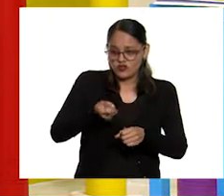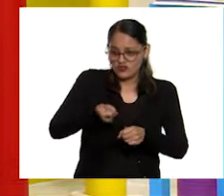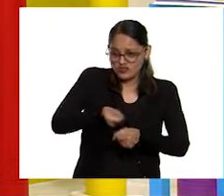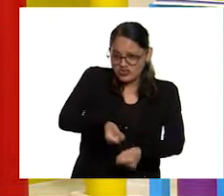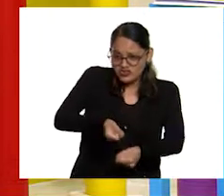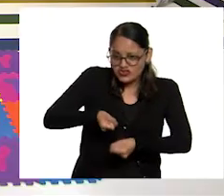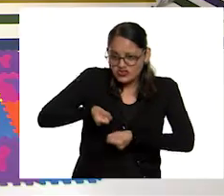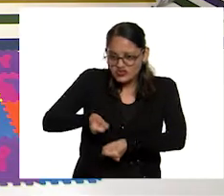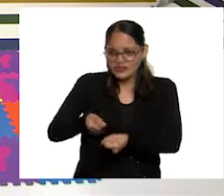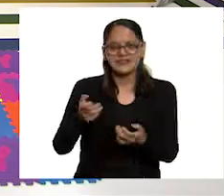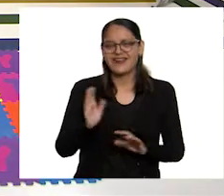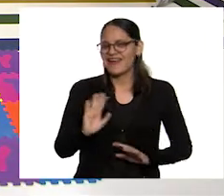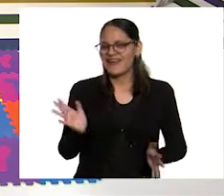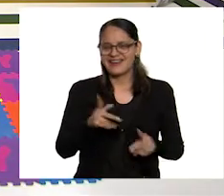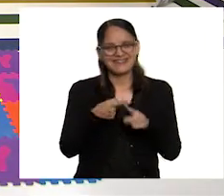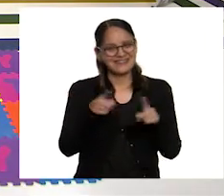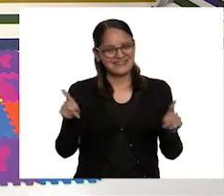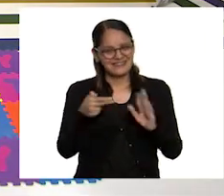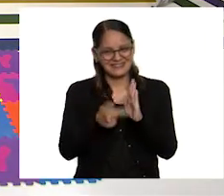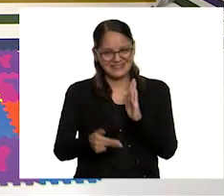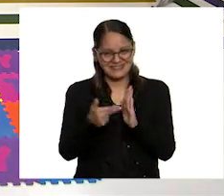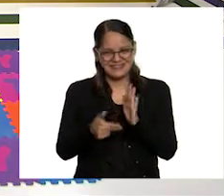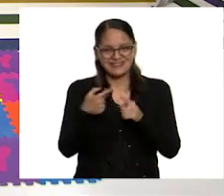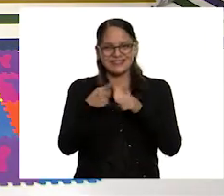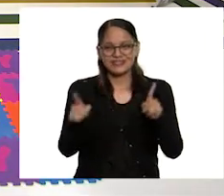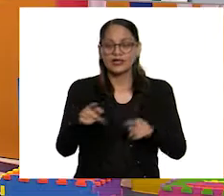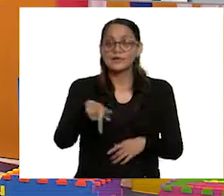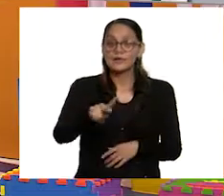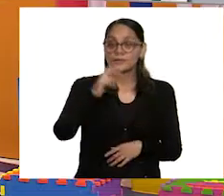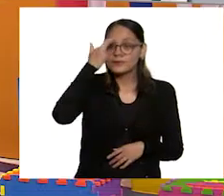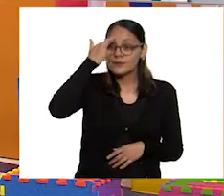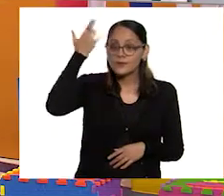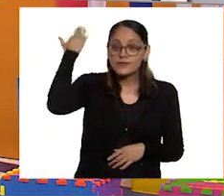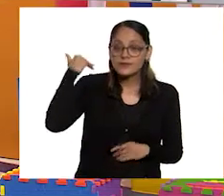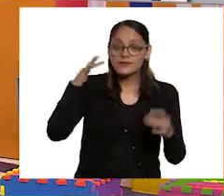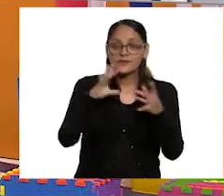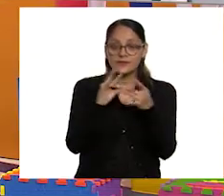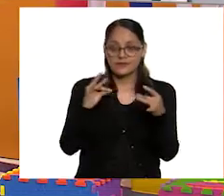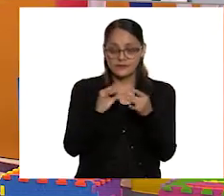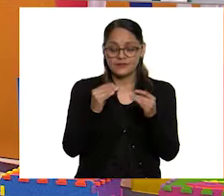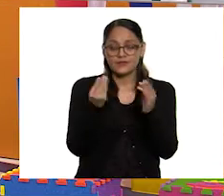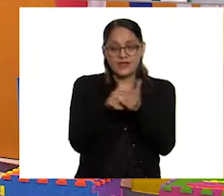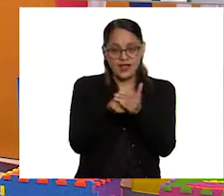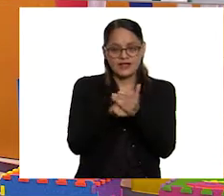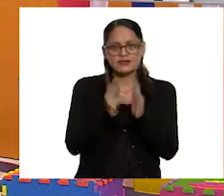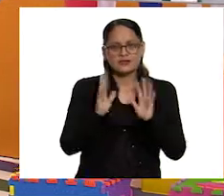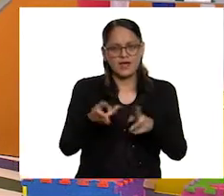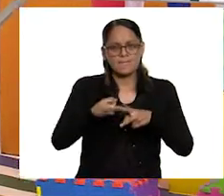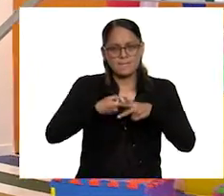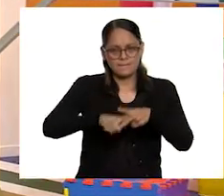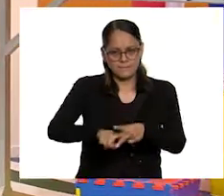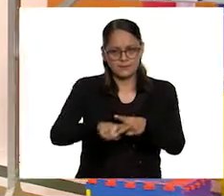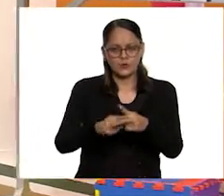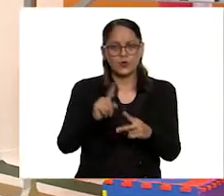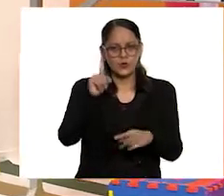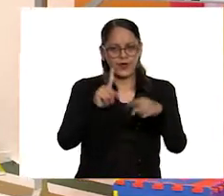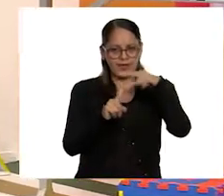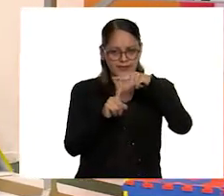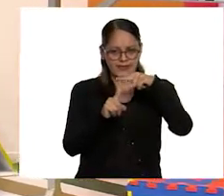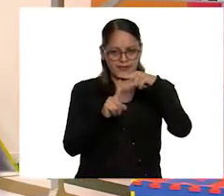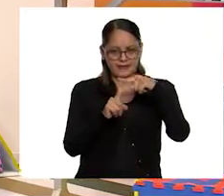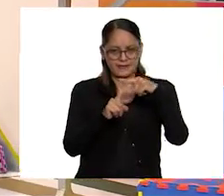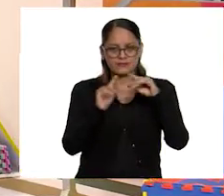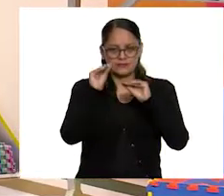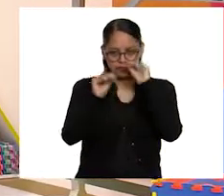No, esas herramientas. Ah, otras herramientas. Pero recuerdas que en la clase pasada ya empezamos un trabajo. Exacto,